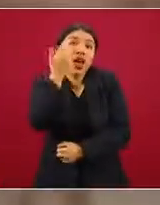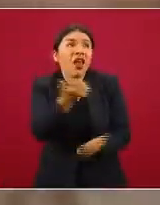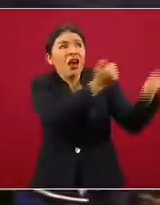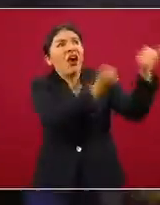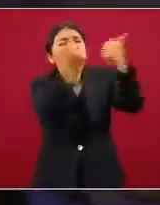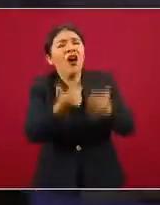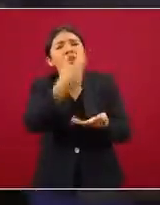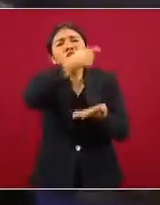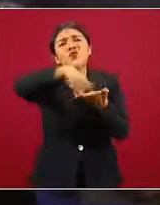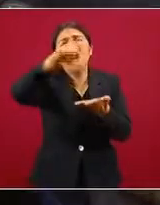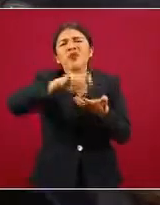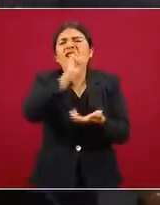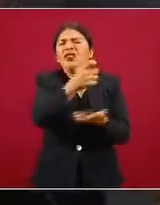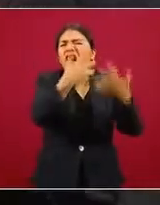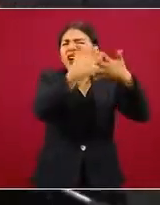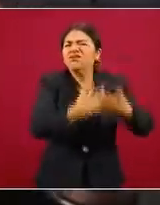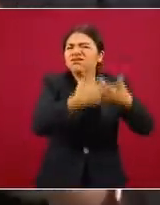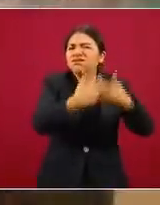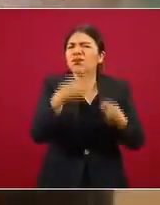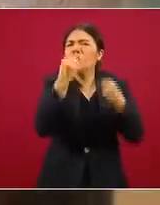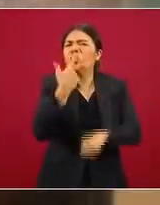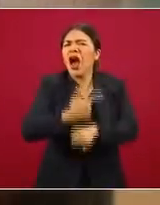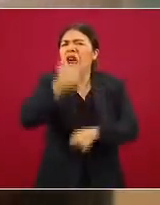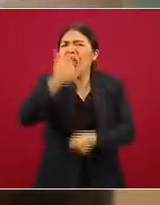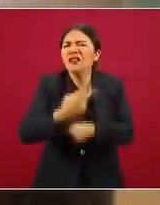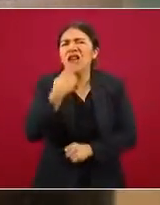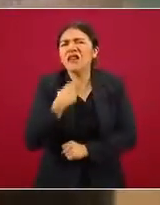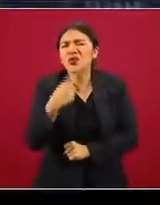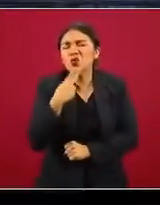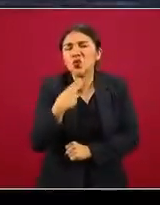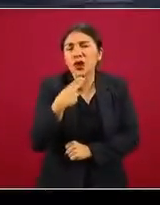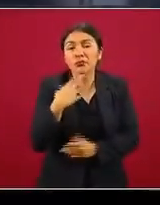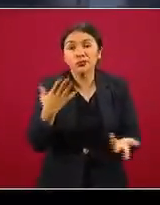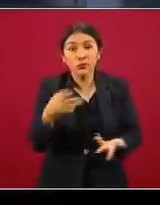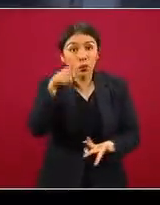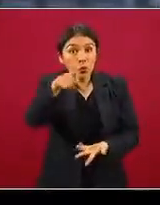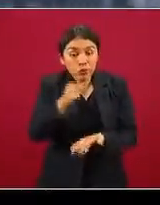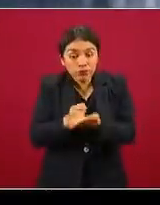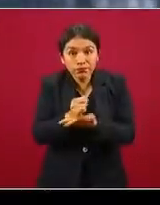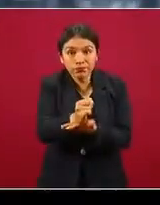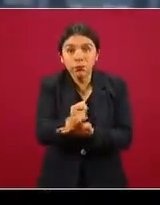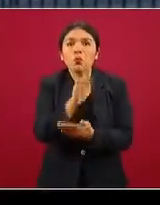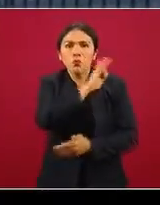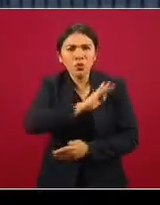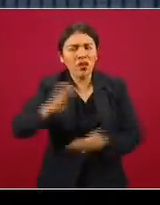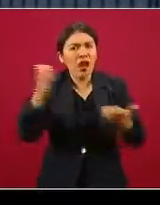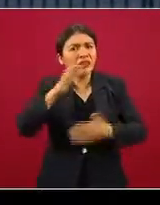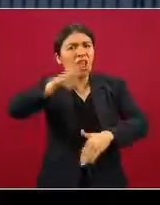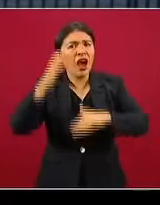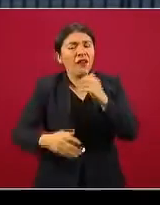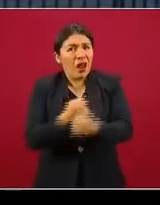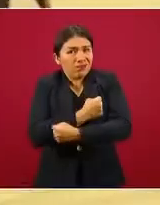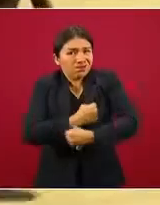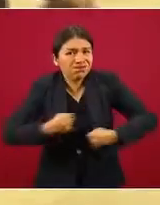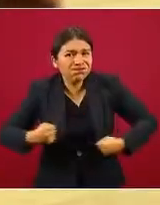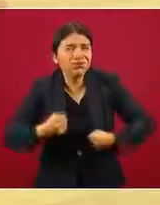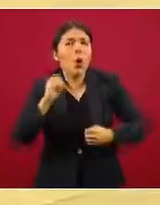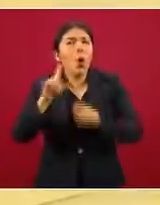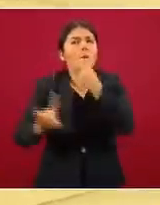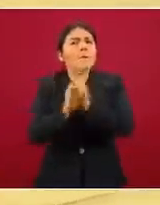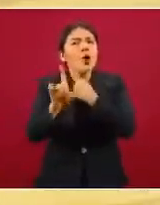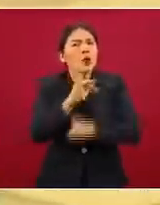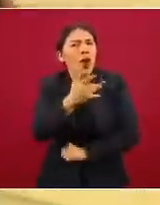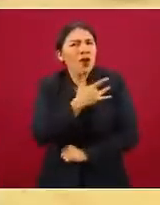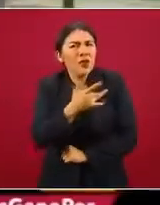importados, procesados, altos en grasas y azúcares. En tus manos está el poder de acabar con la obesidad, los